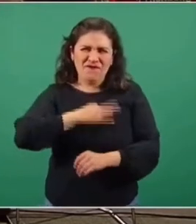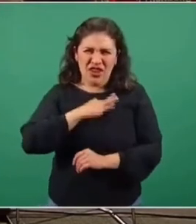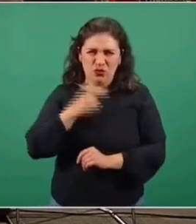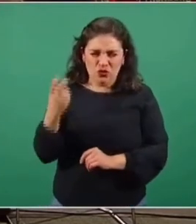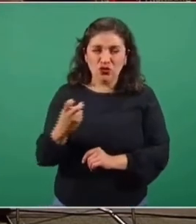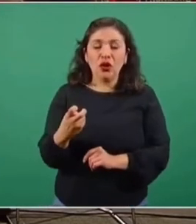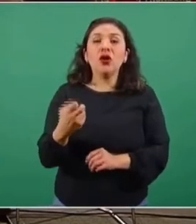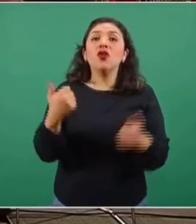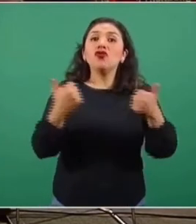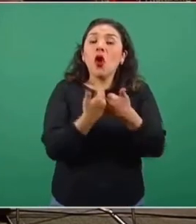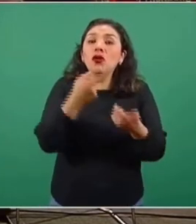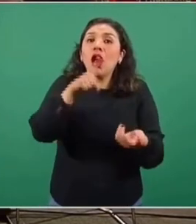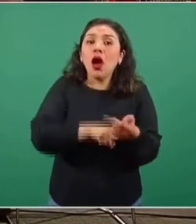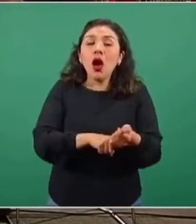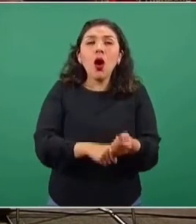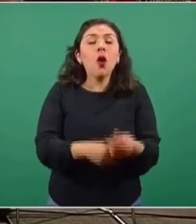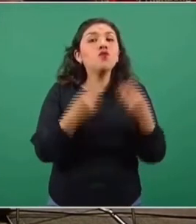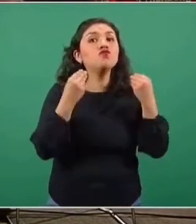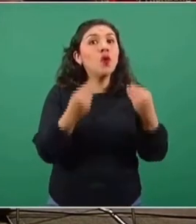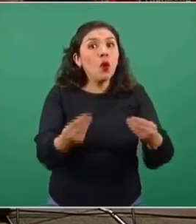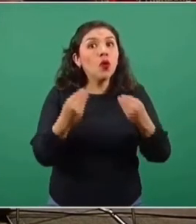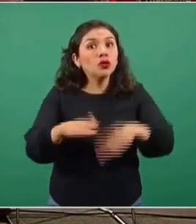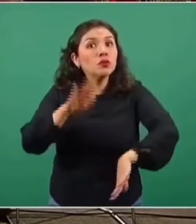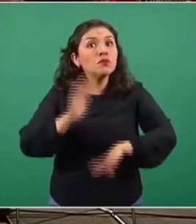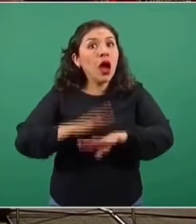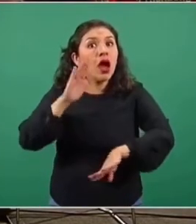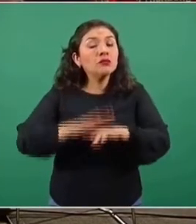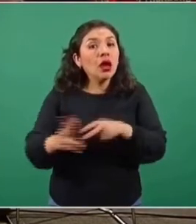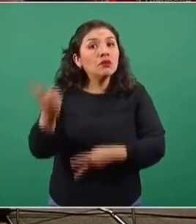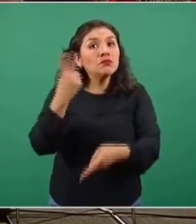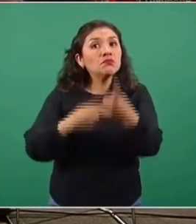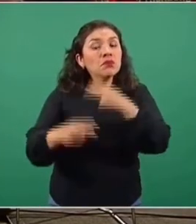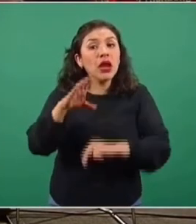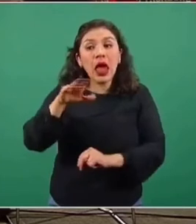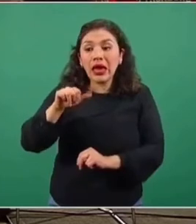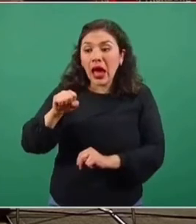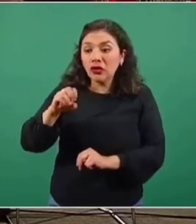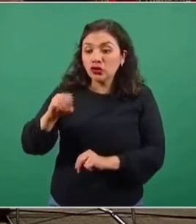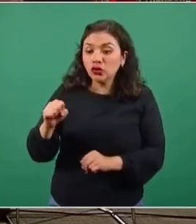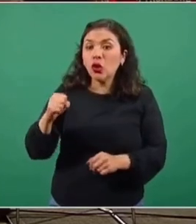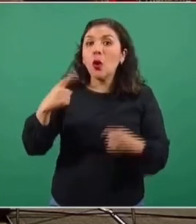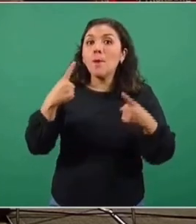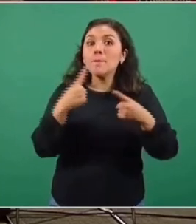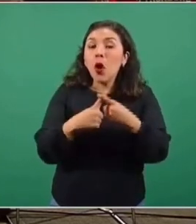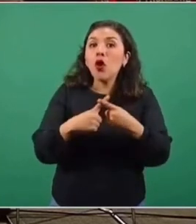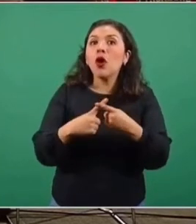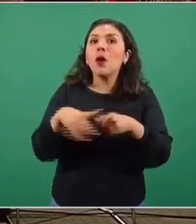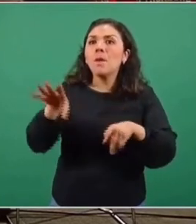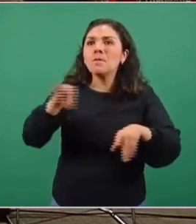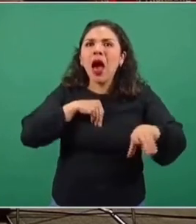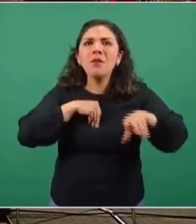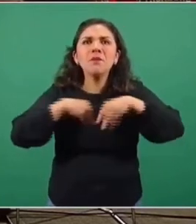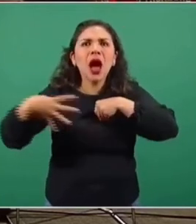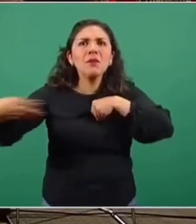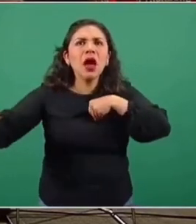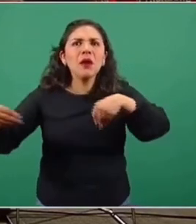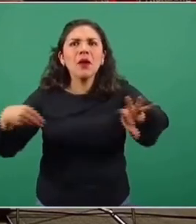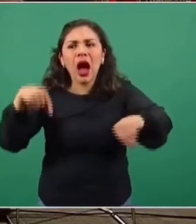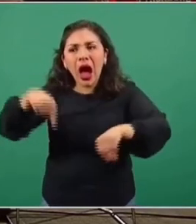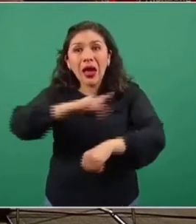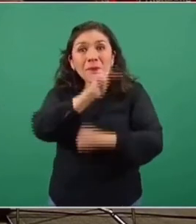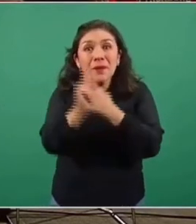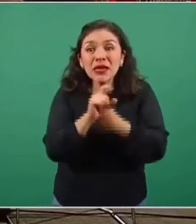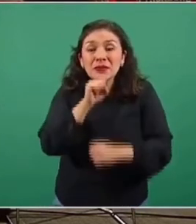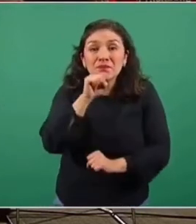representada por un número muy sustancial de casos que ocurren por contagios al interior de ese país,